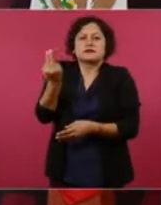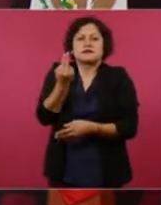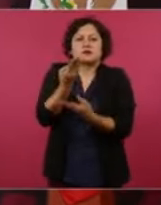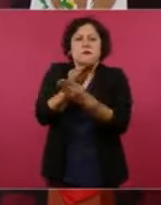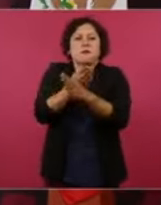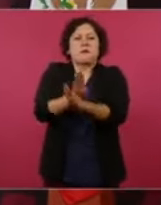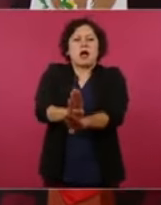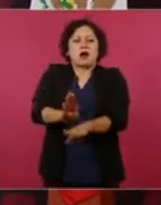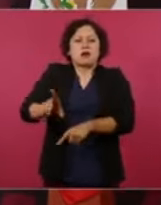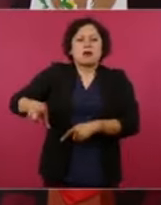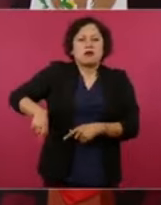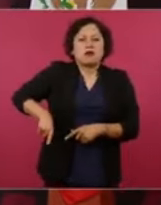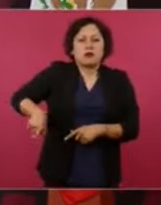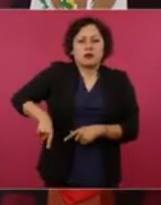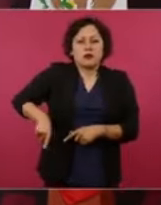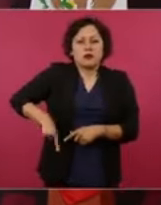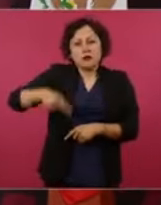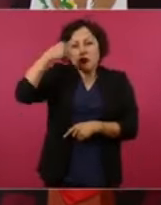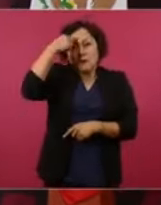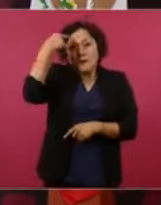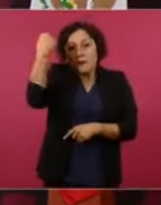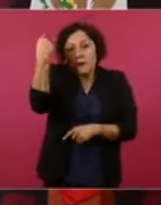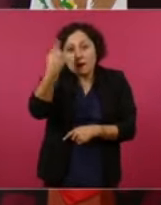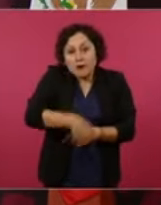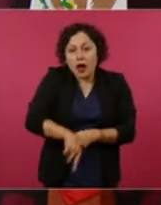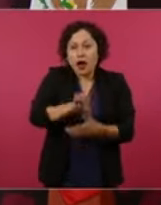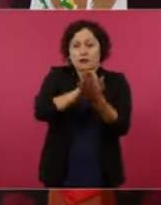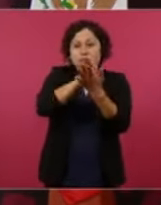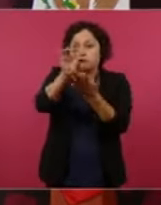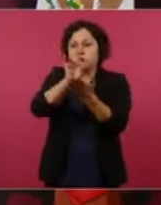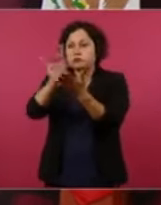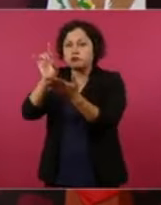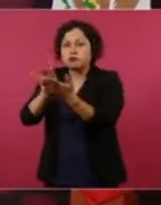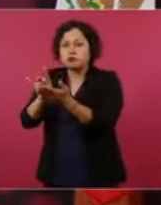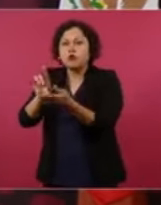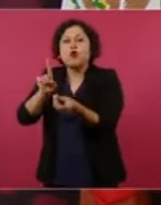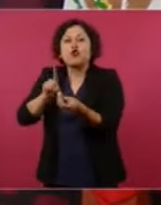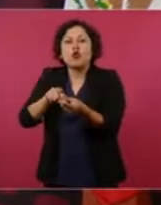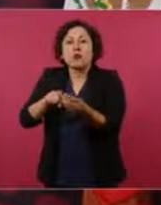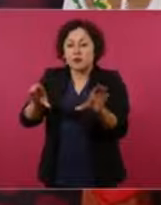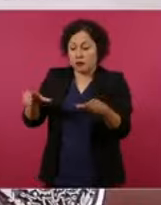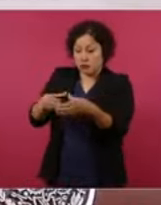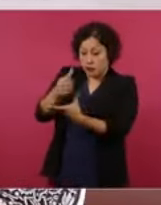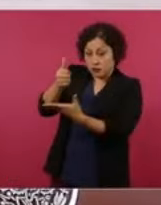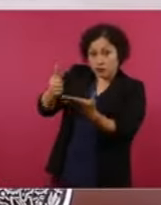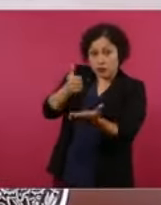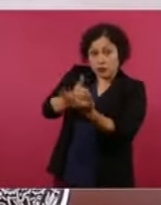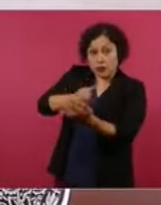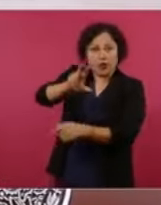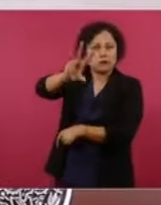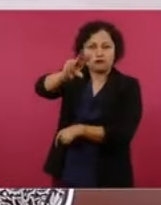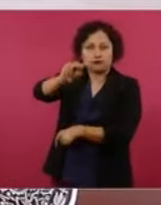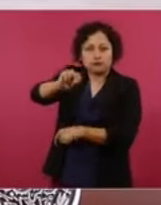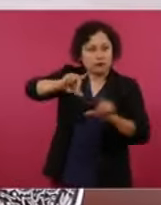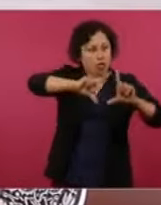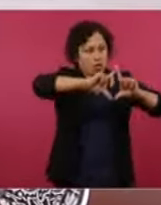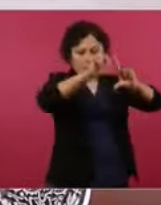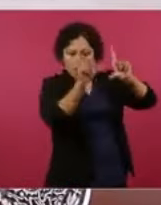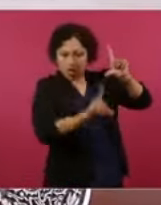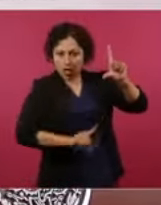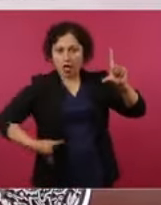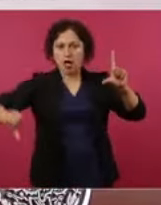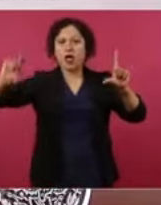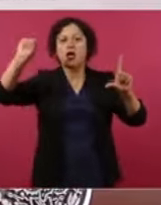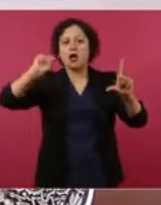porque si no tiene el adulto mayor su pensión, tiene su tarjeta, pero